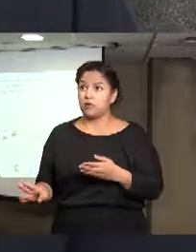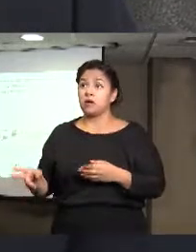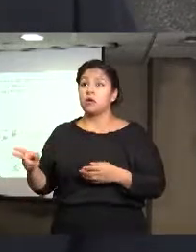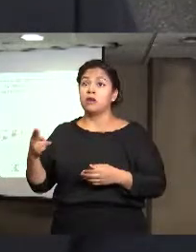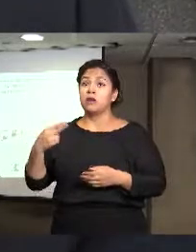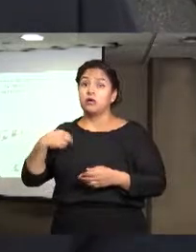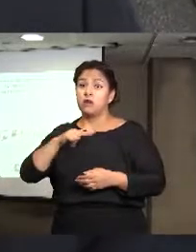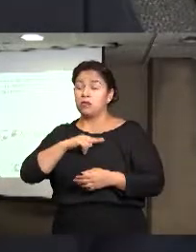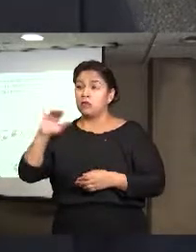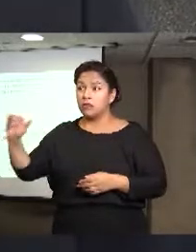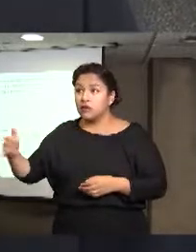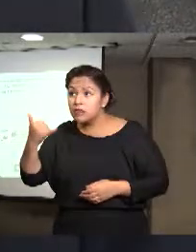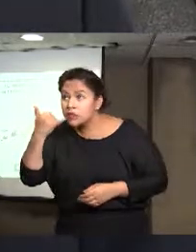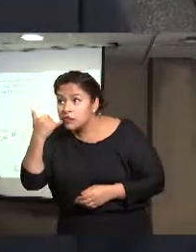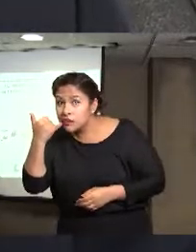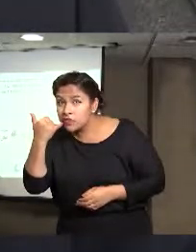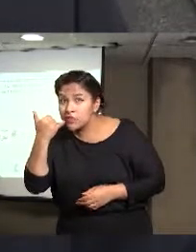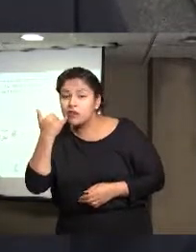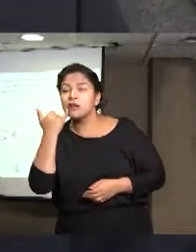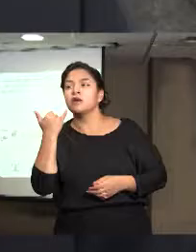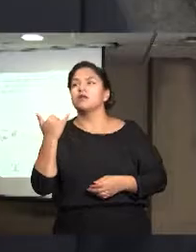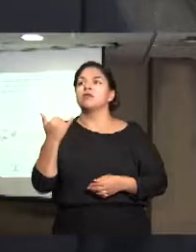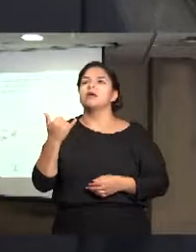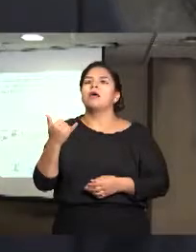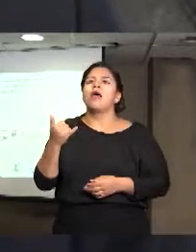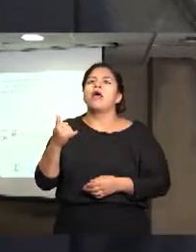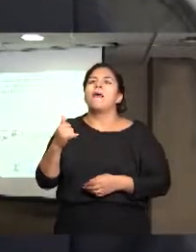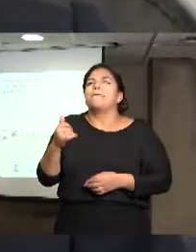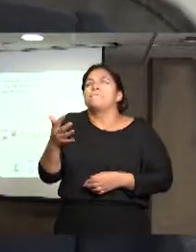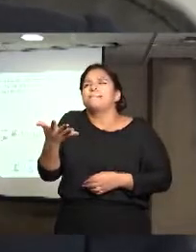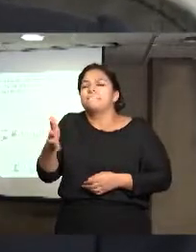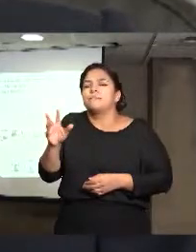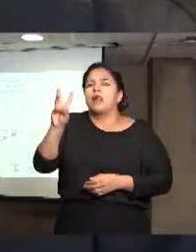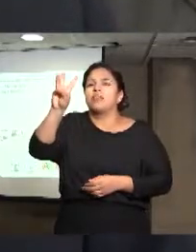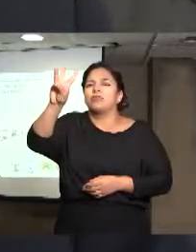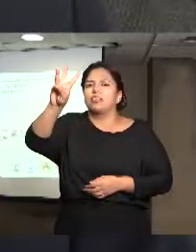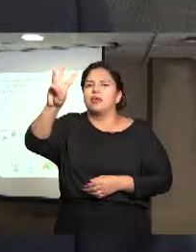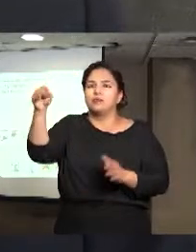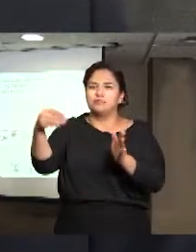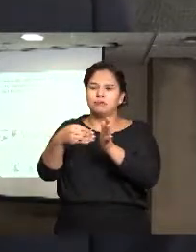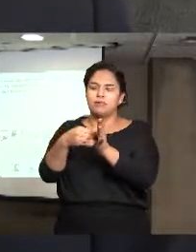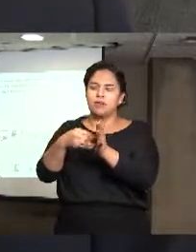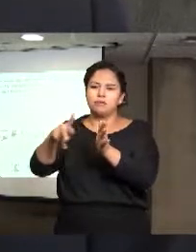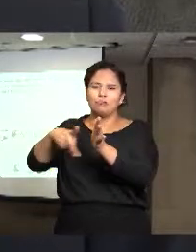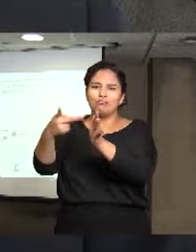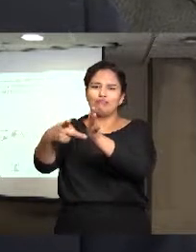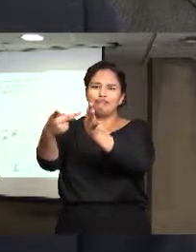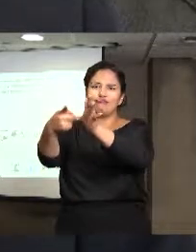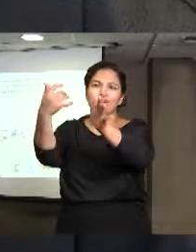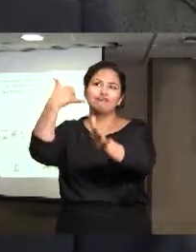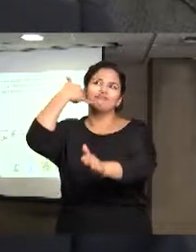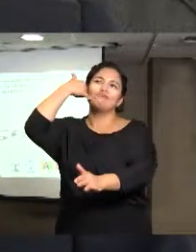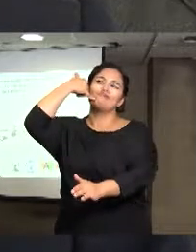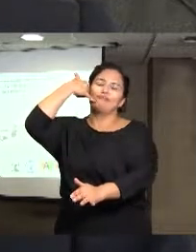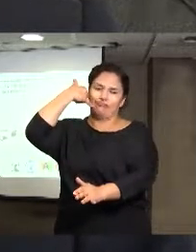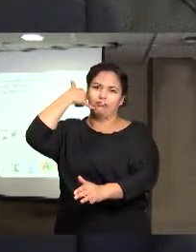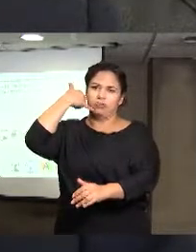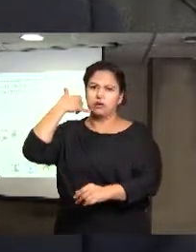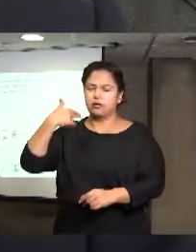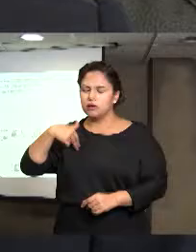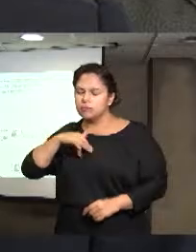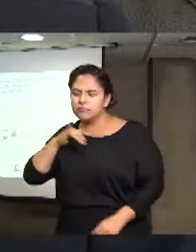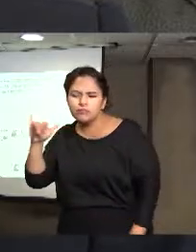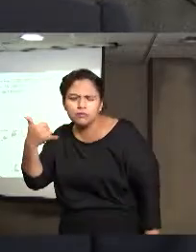de 2.200, casi las 3.000 llamadas, en estas 3.000 llamadas podemos observar muchas cuestiones,